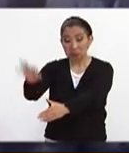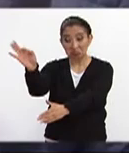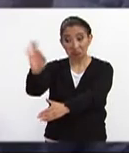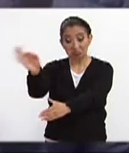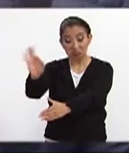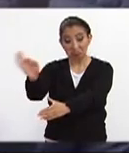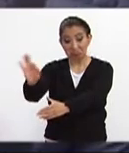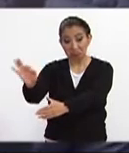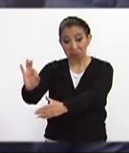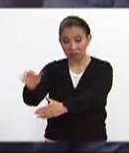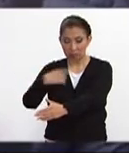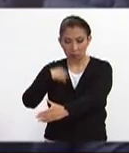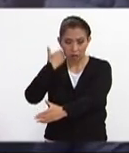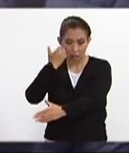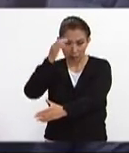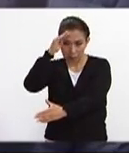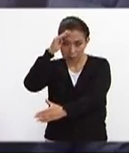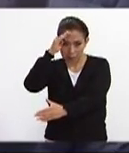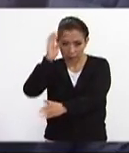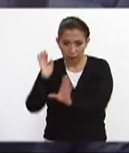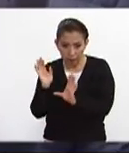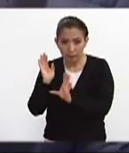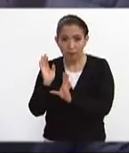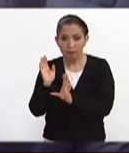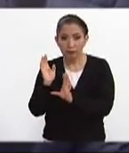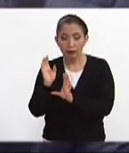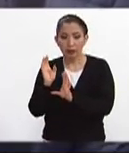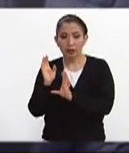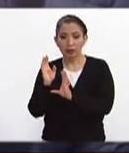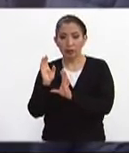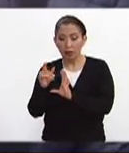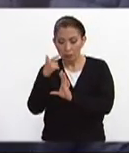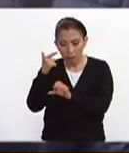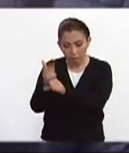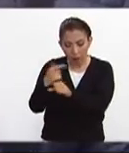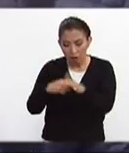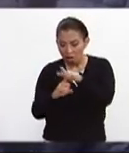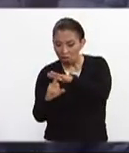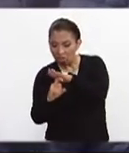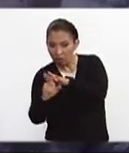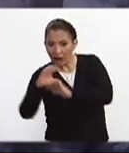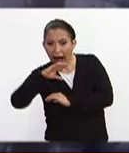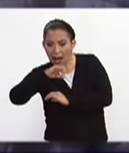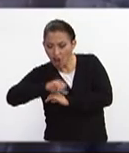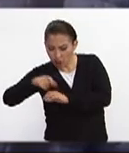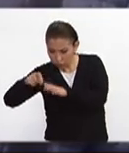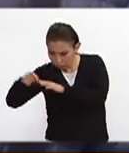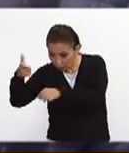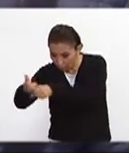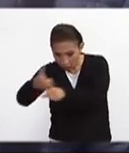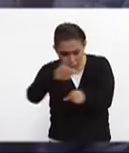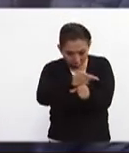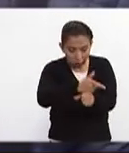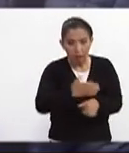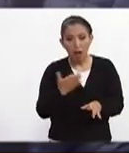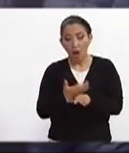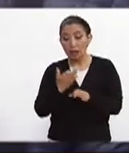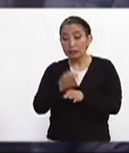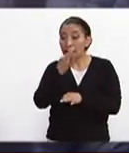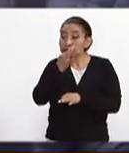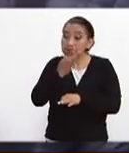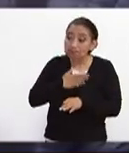probablemente o eso quisiera yo pensar fueron ubicados con sectores térmicos ahorita nos